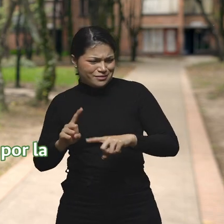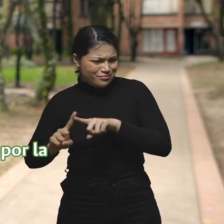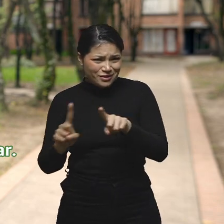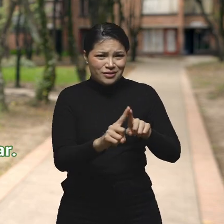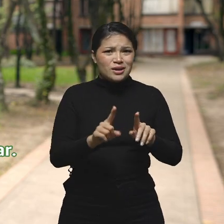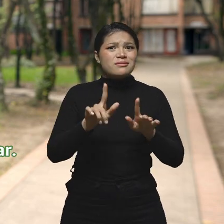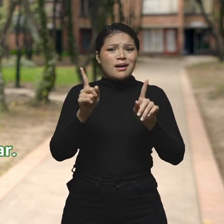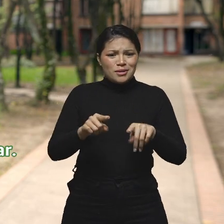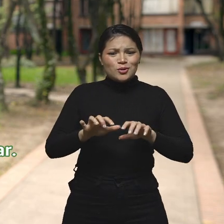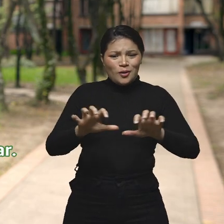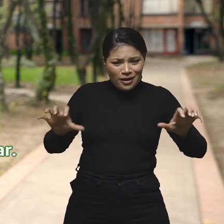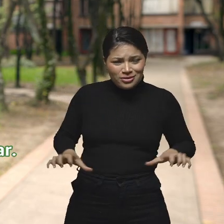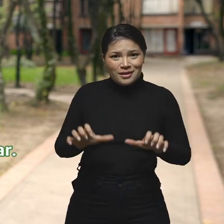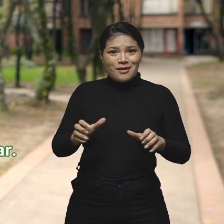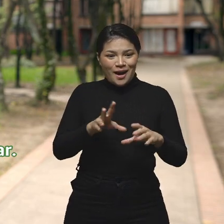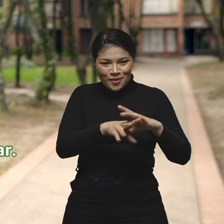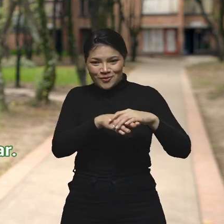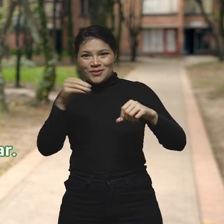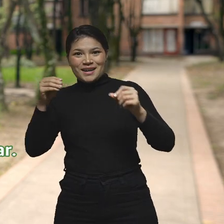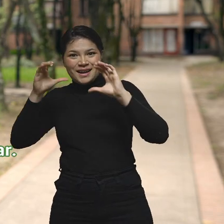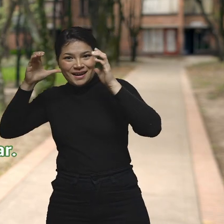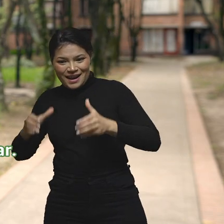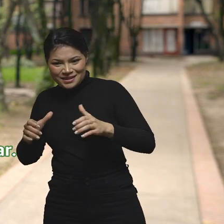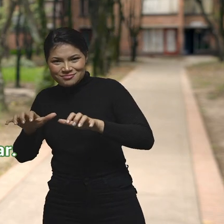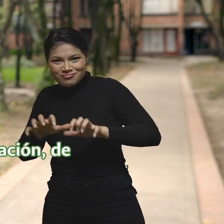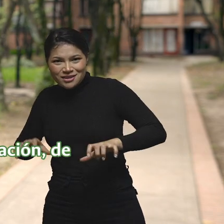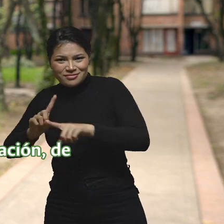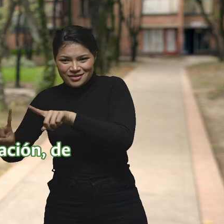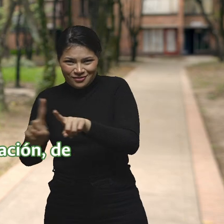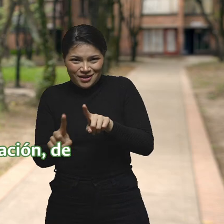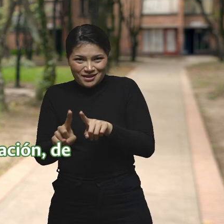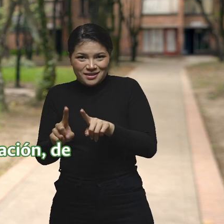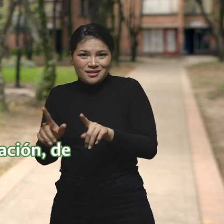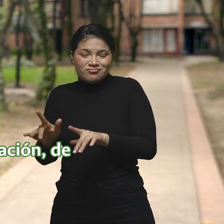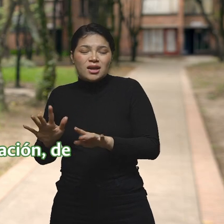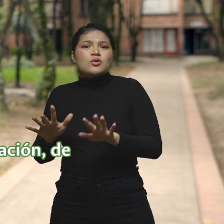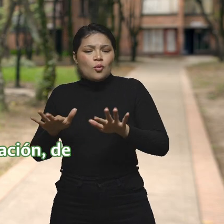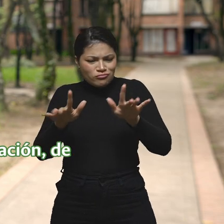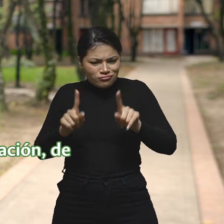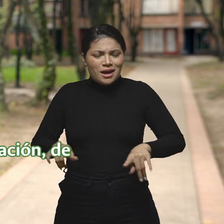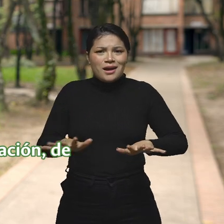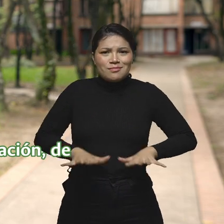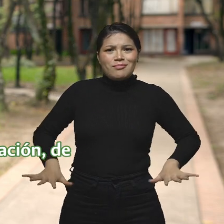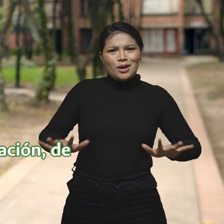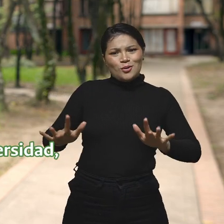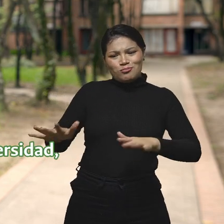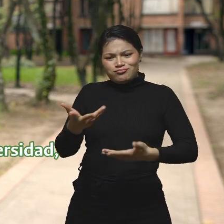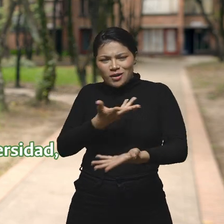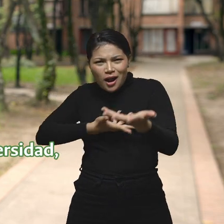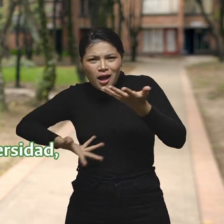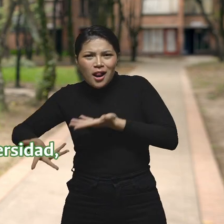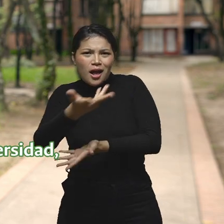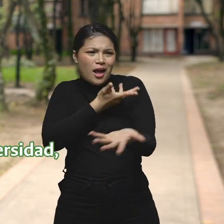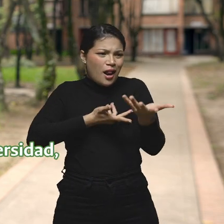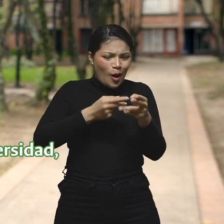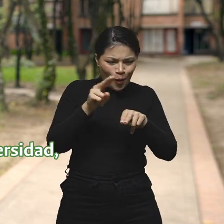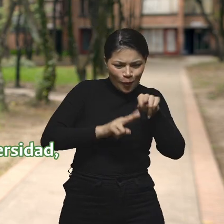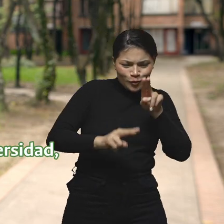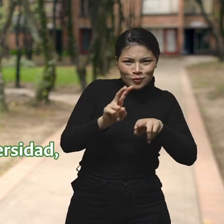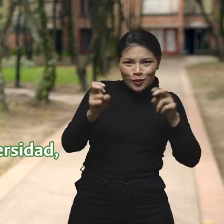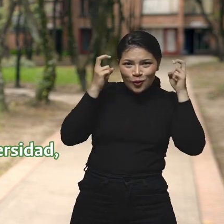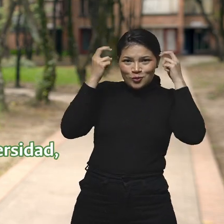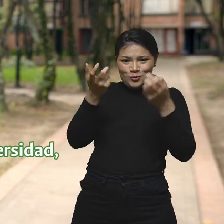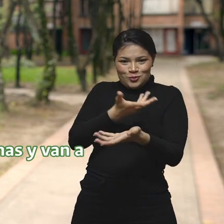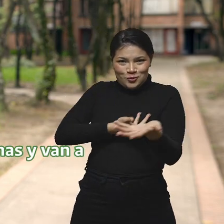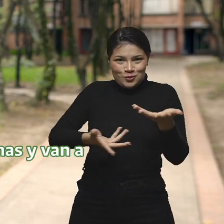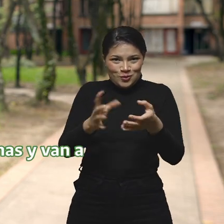también por la actividad extracurricular. Van a haber espacios de colaboración, de cooperación en